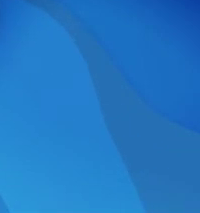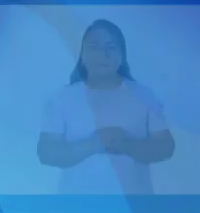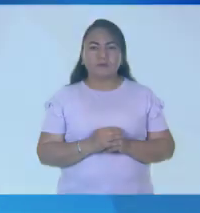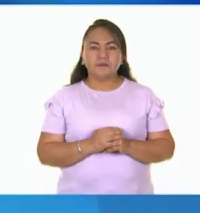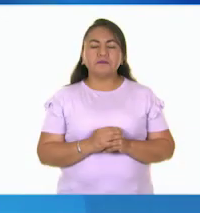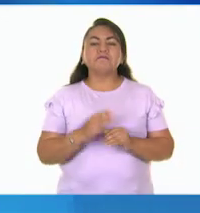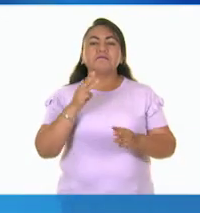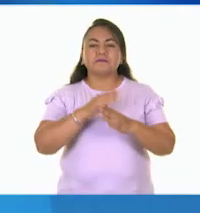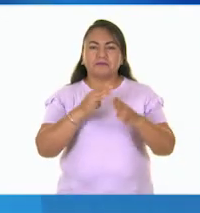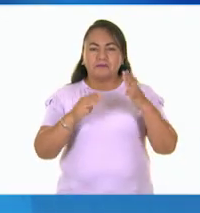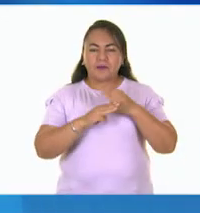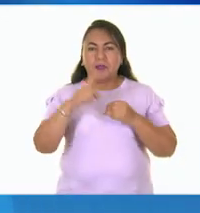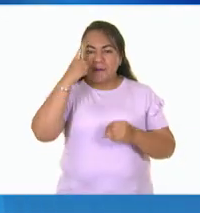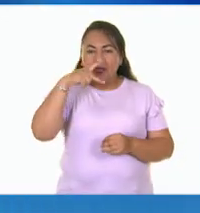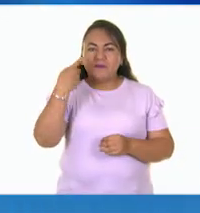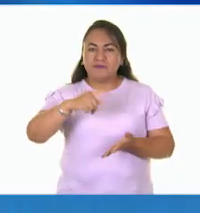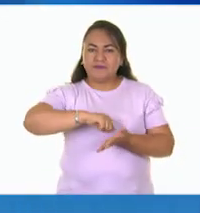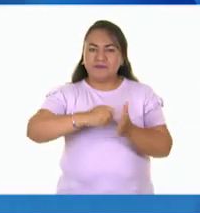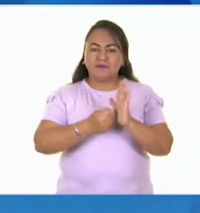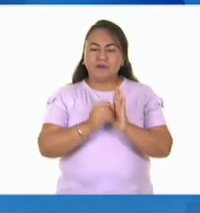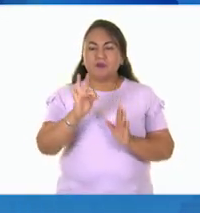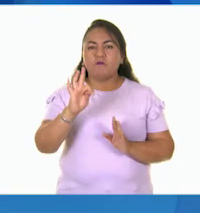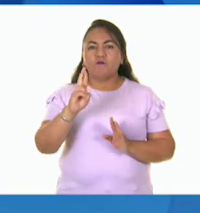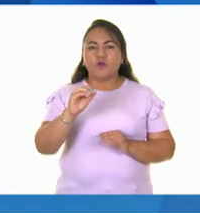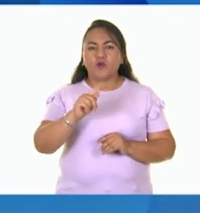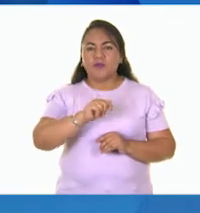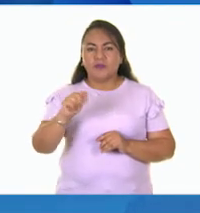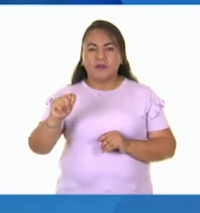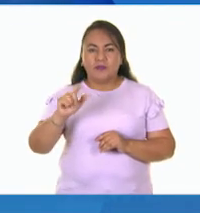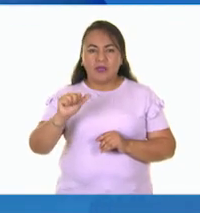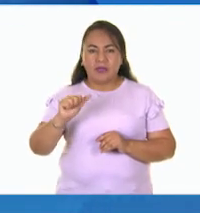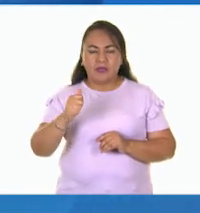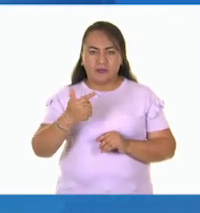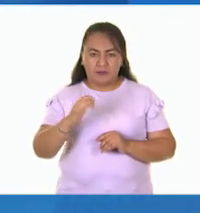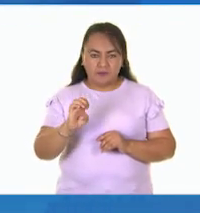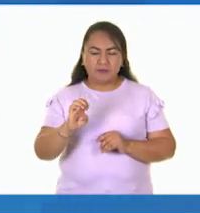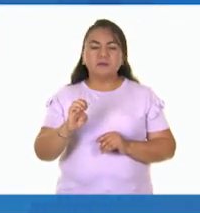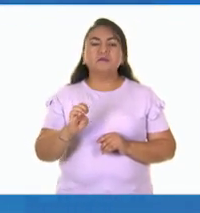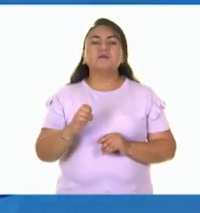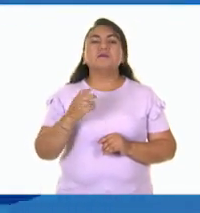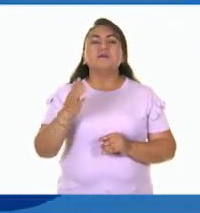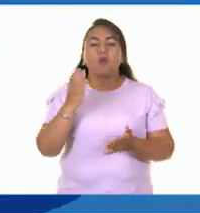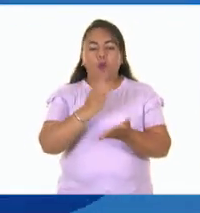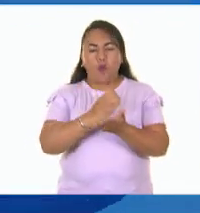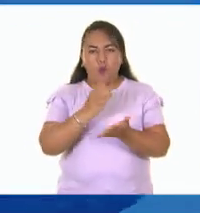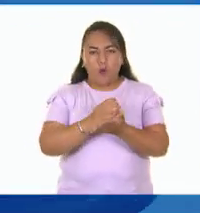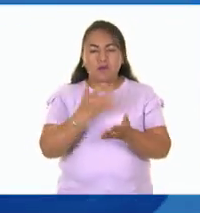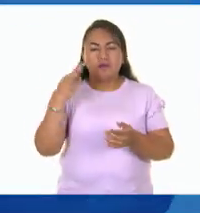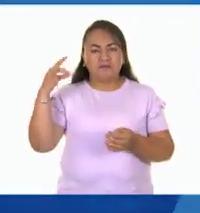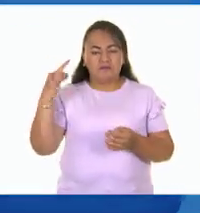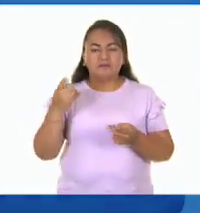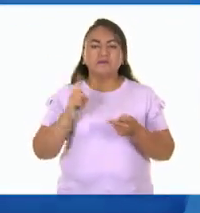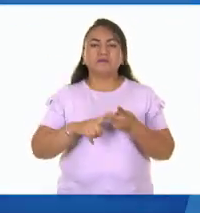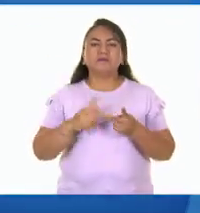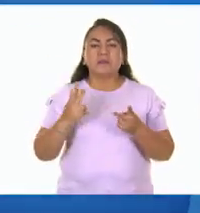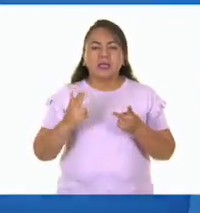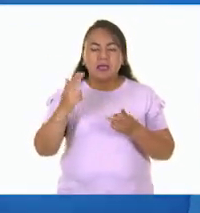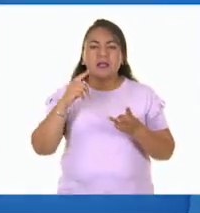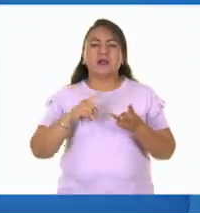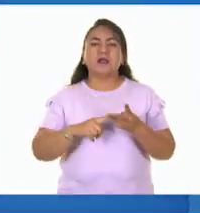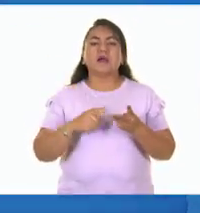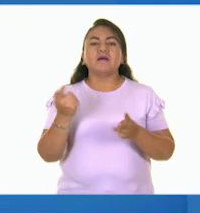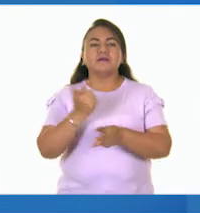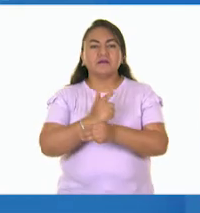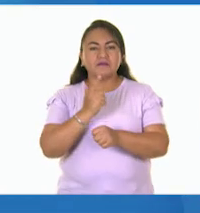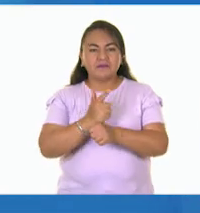Materiales para técnica de frotage. Usaremos hojas de cuaderno, tijeras, gises, plumones,